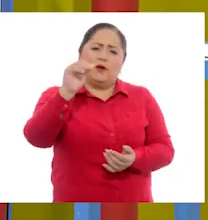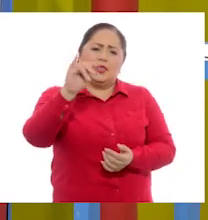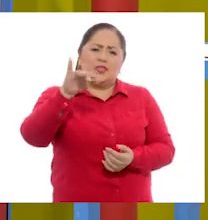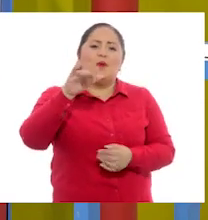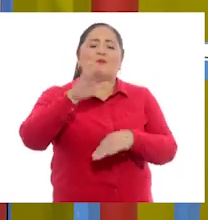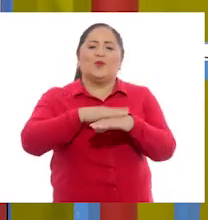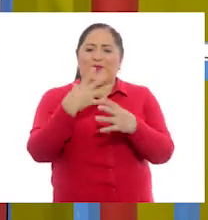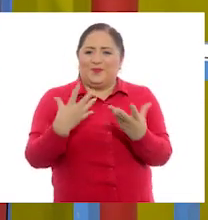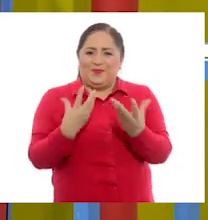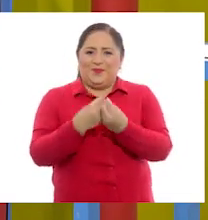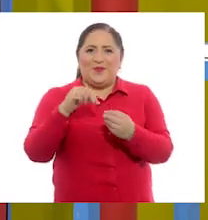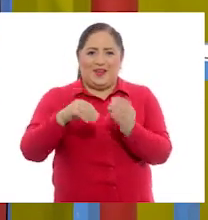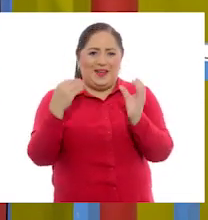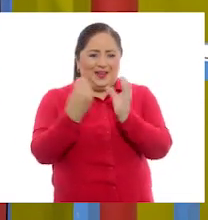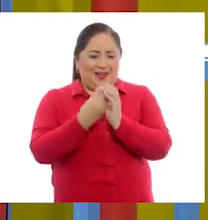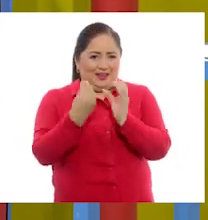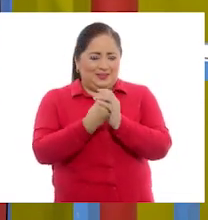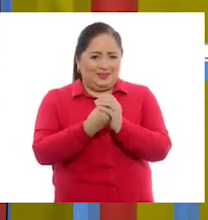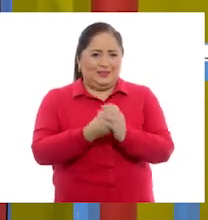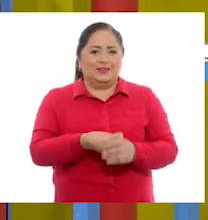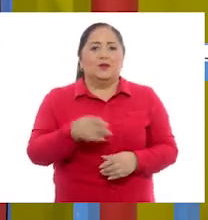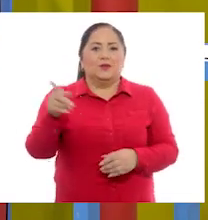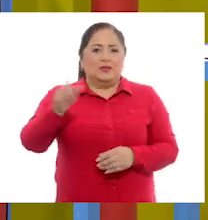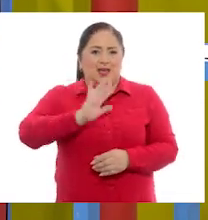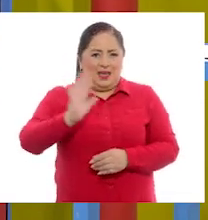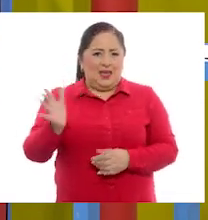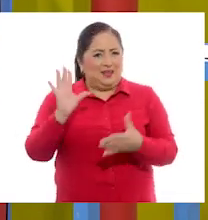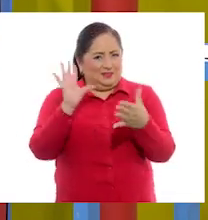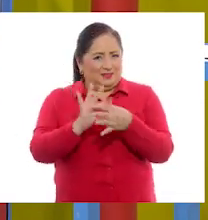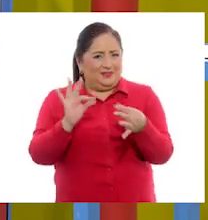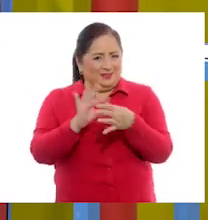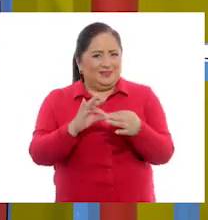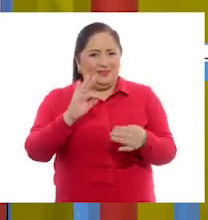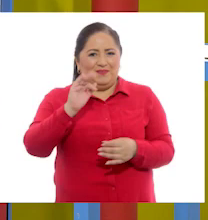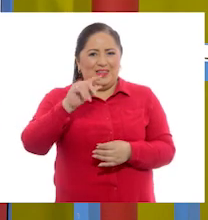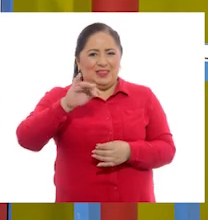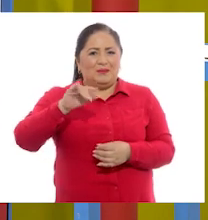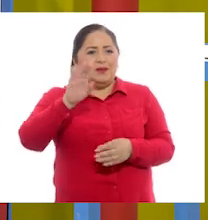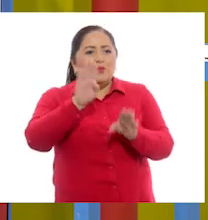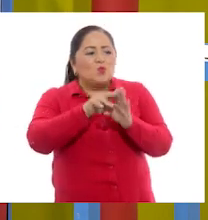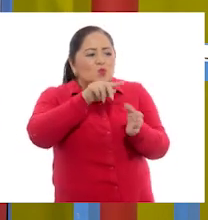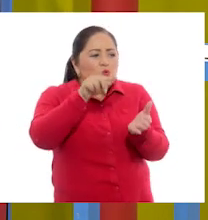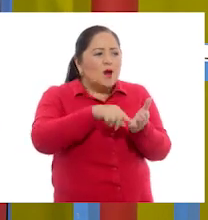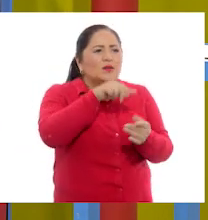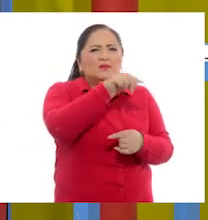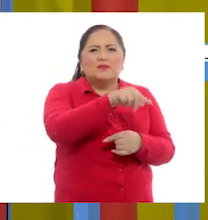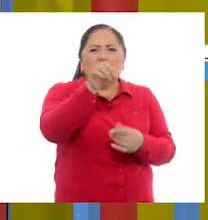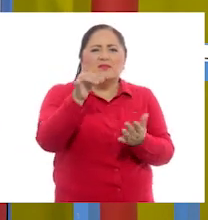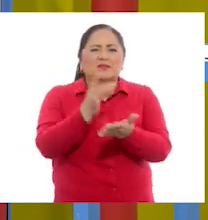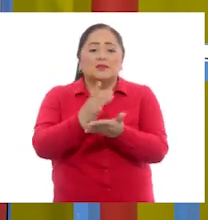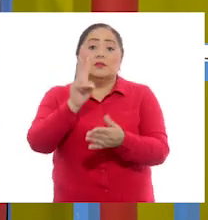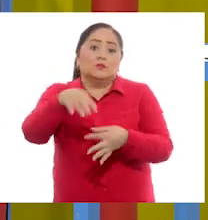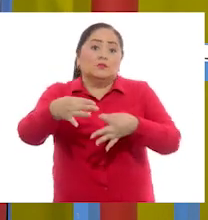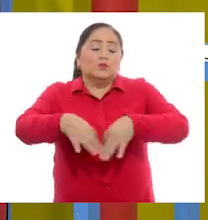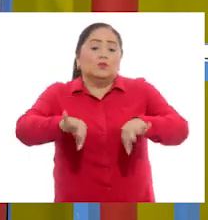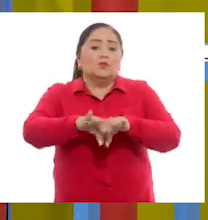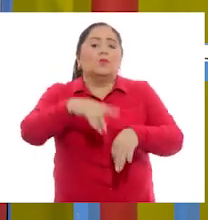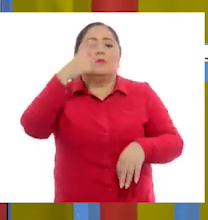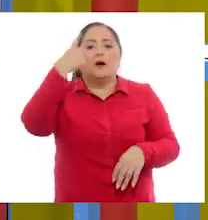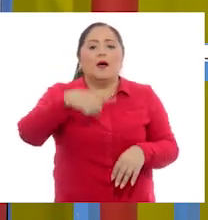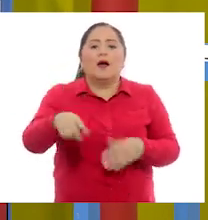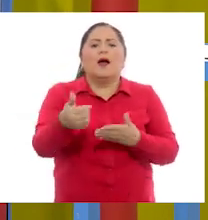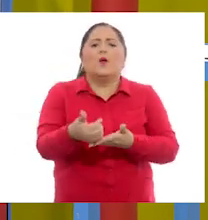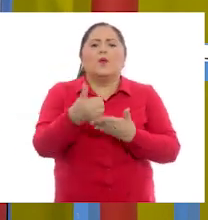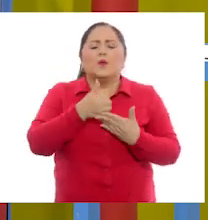participación en nuestra clase. Como Fátima nos compartió, los lugares de referencia son importantes porque nos van a